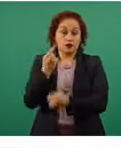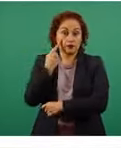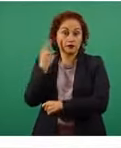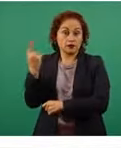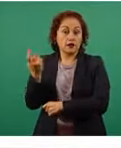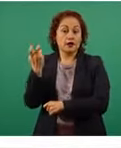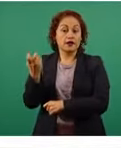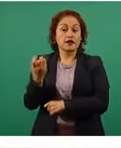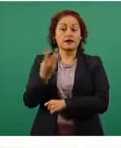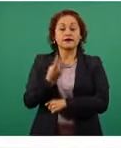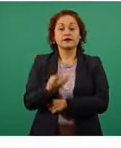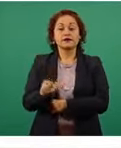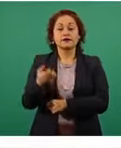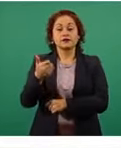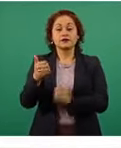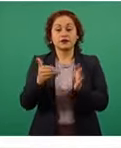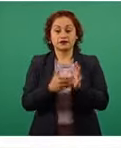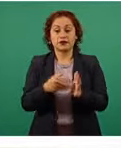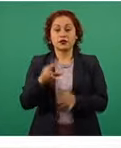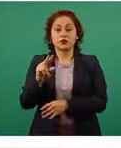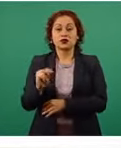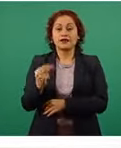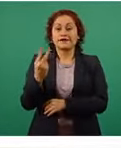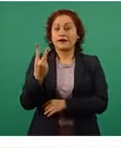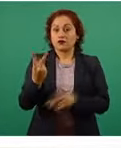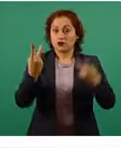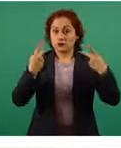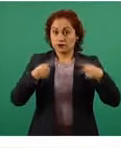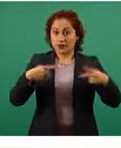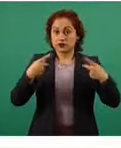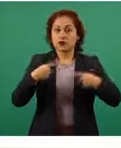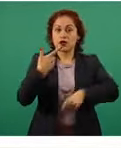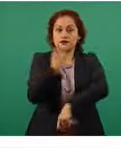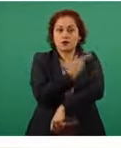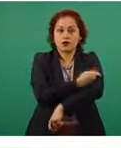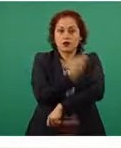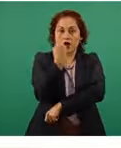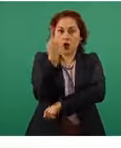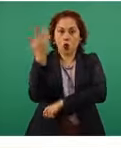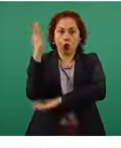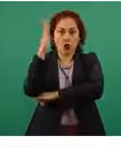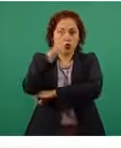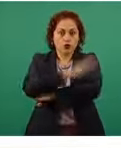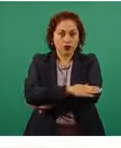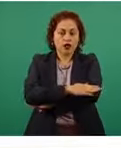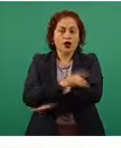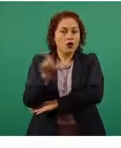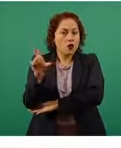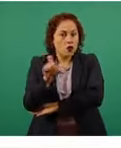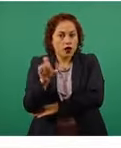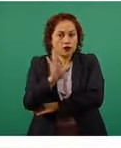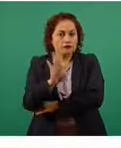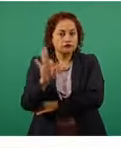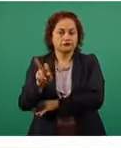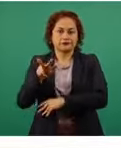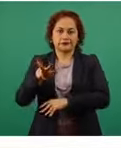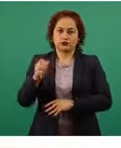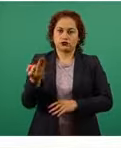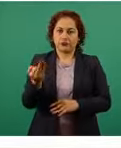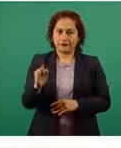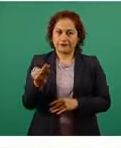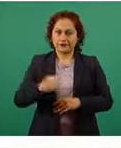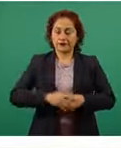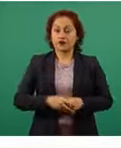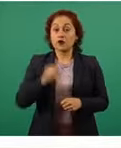trescientos mil ochenta y dos vacunados en un solo día, que fue el 18 de febrero. Ayer